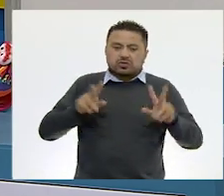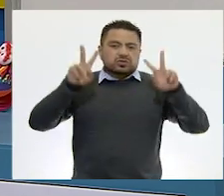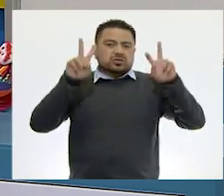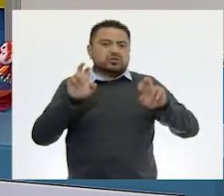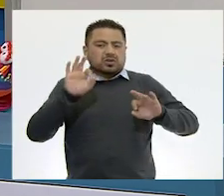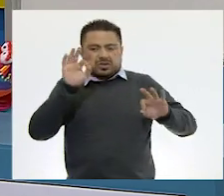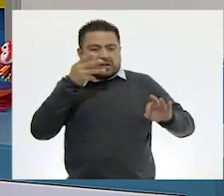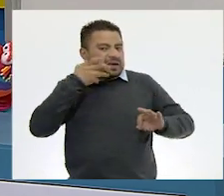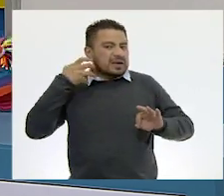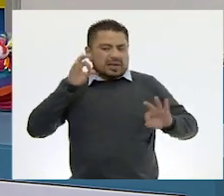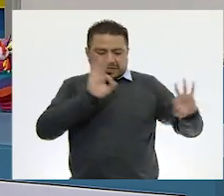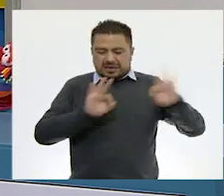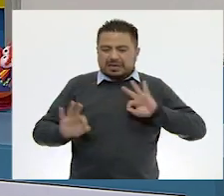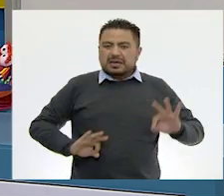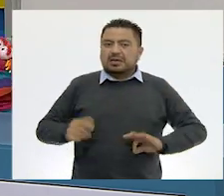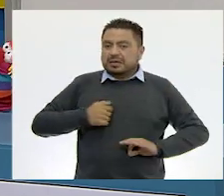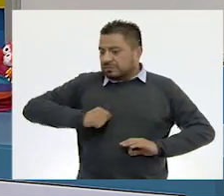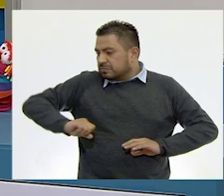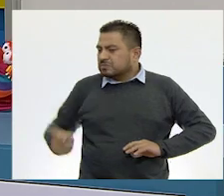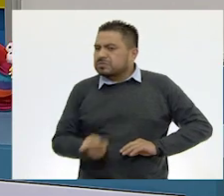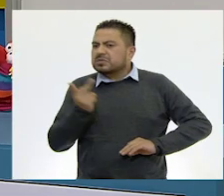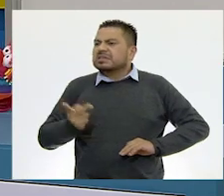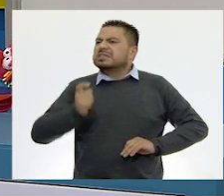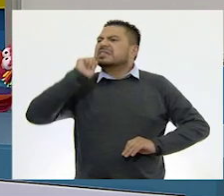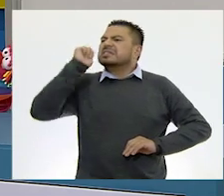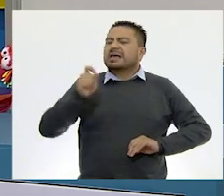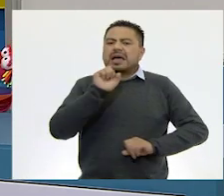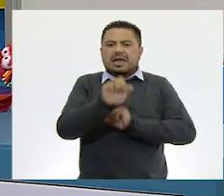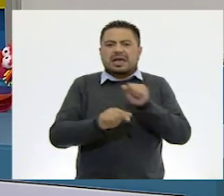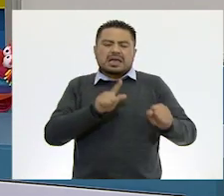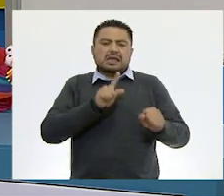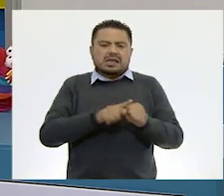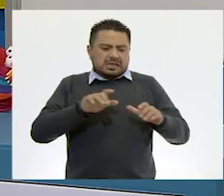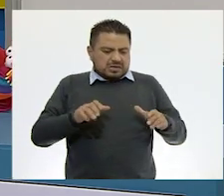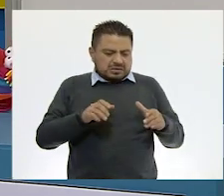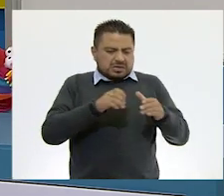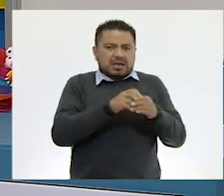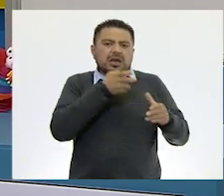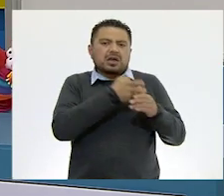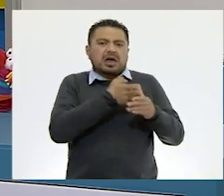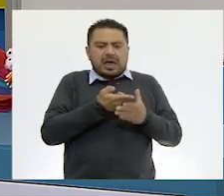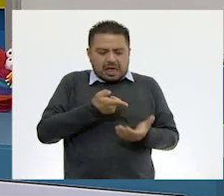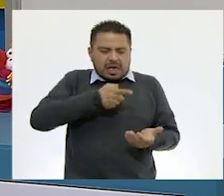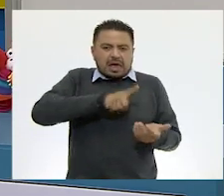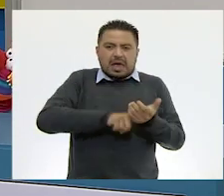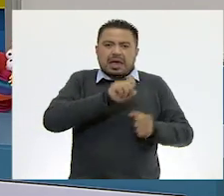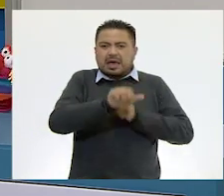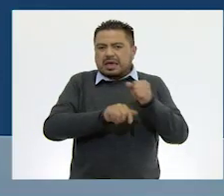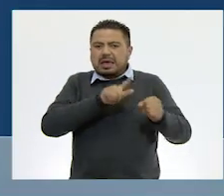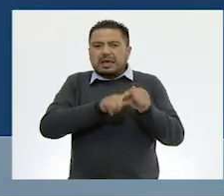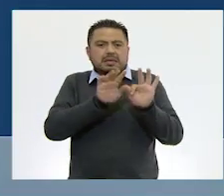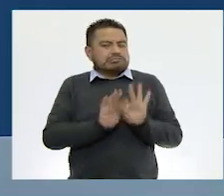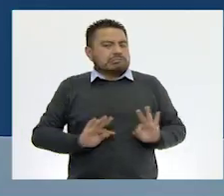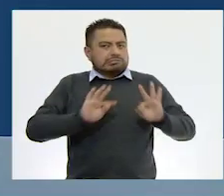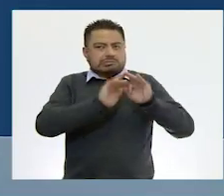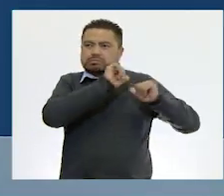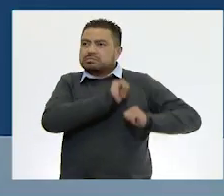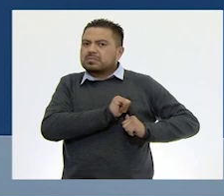jaguar, quiero comentarles que se trata de una especie que se clasifica dentro de las especies endémicas.